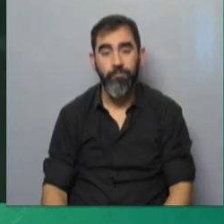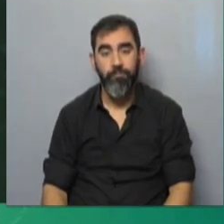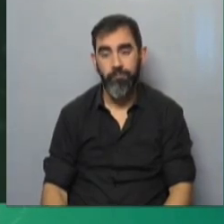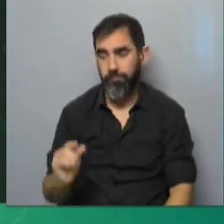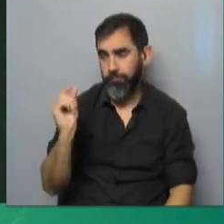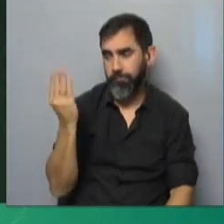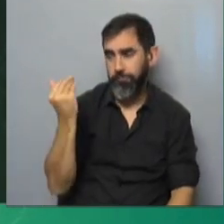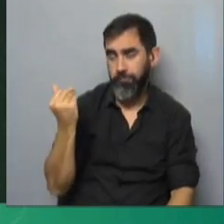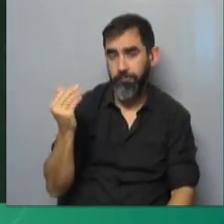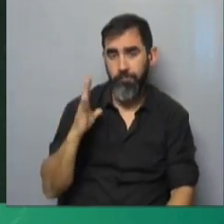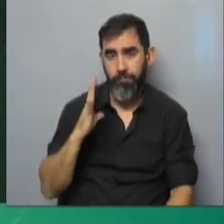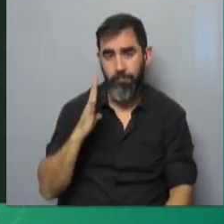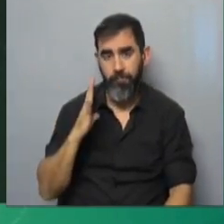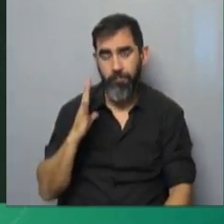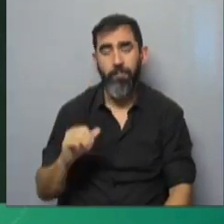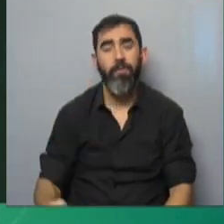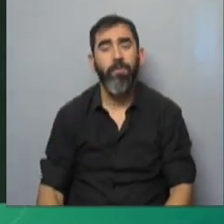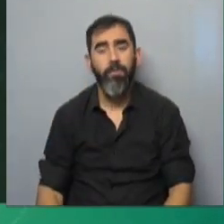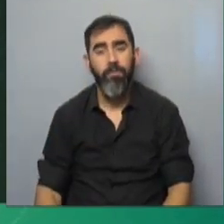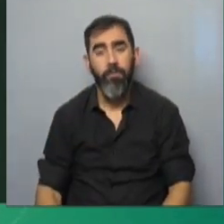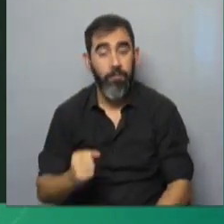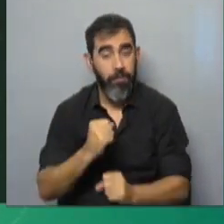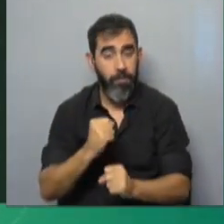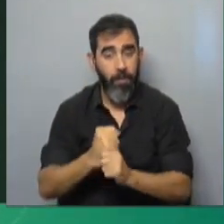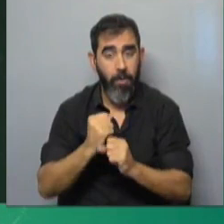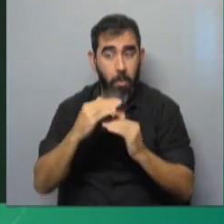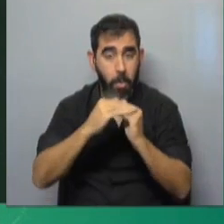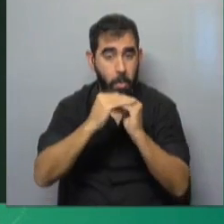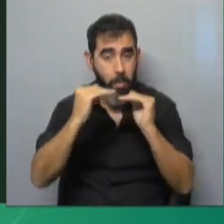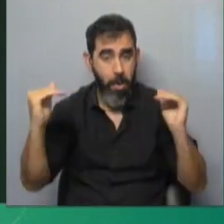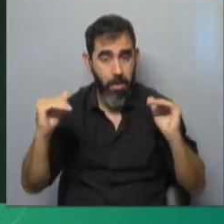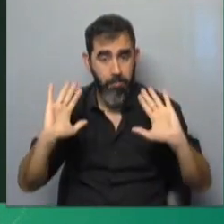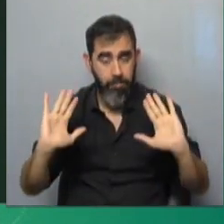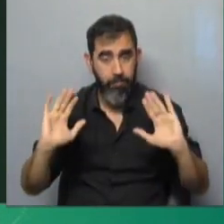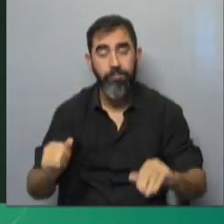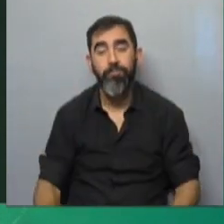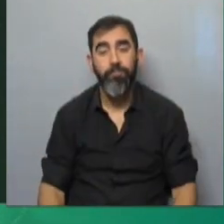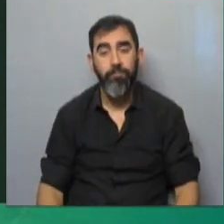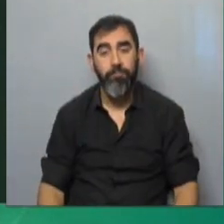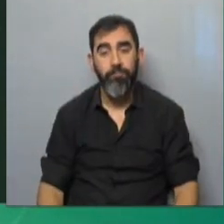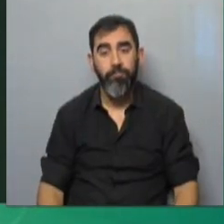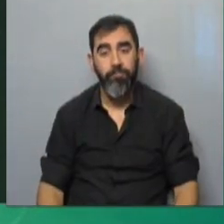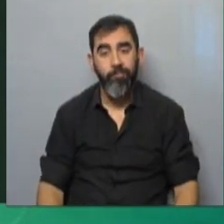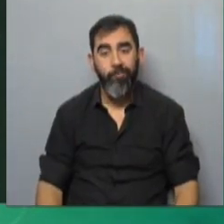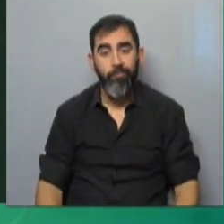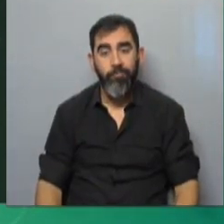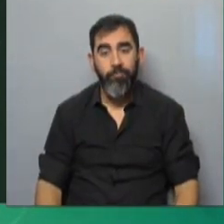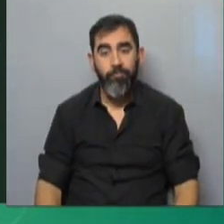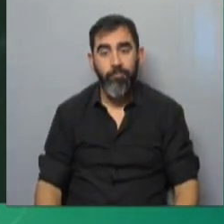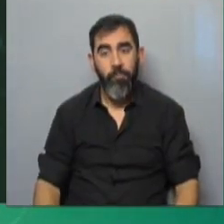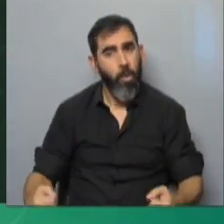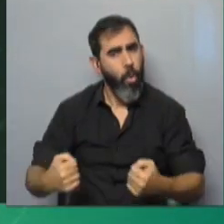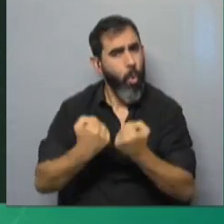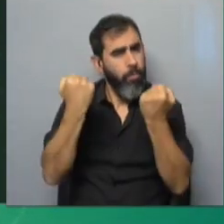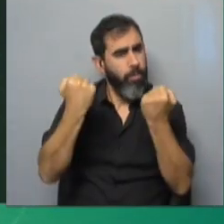poco tiempo veníamos llevando a cabo nuestras tareas en forma normal y de repente